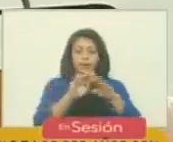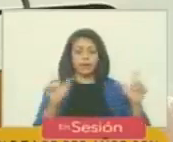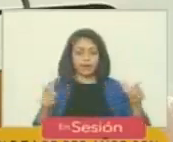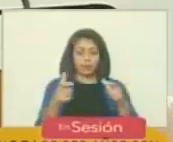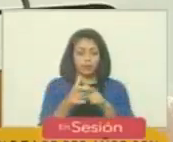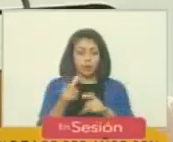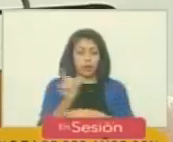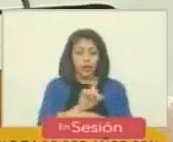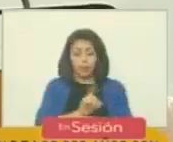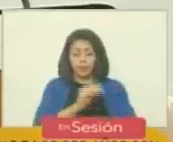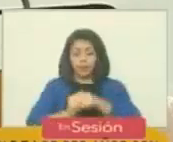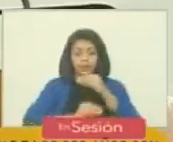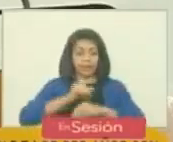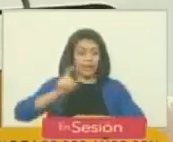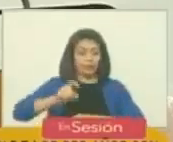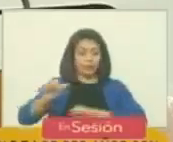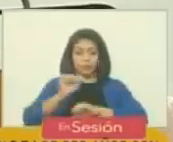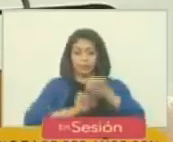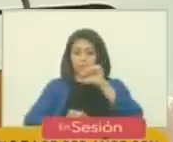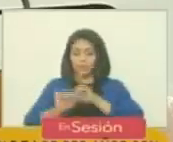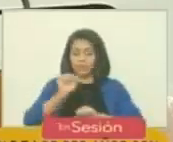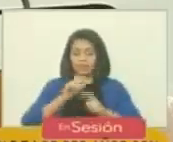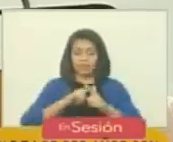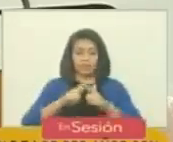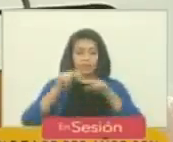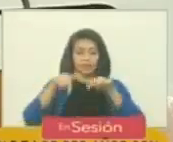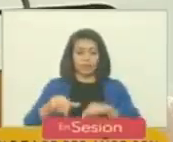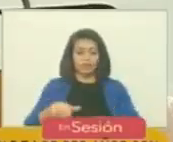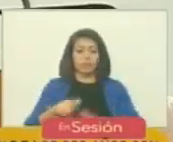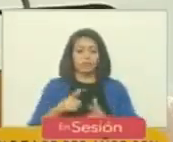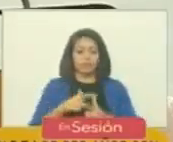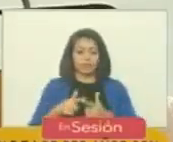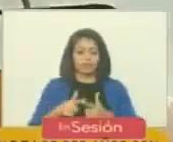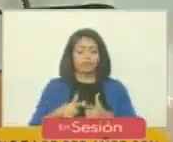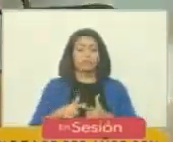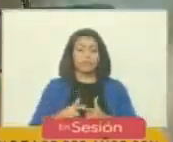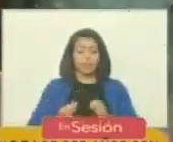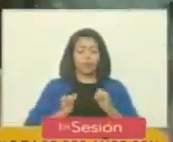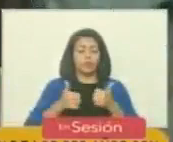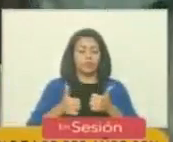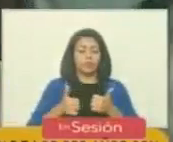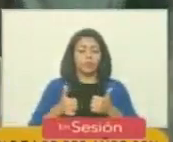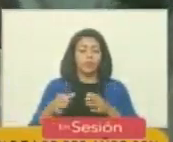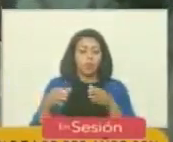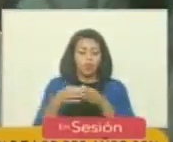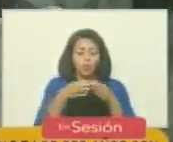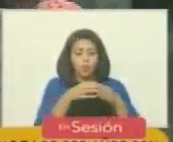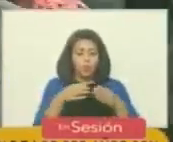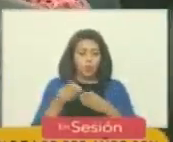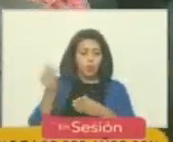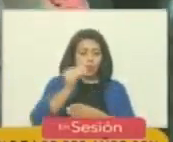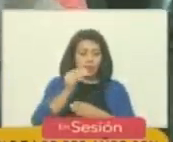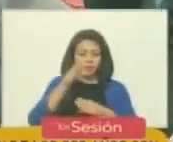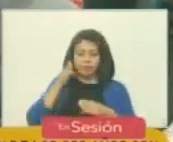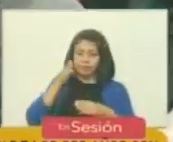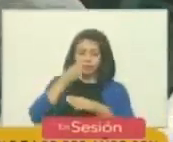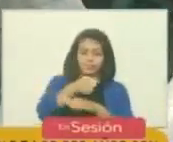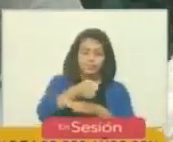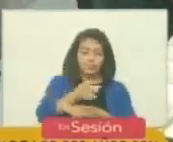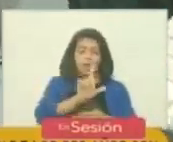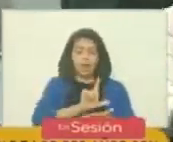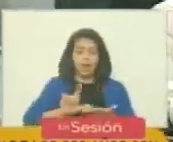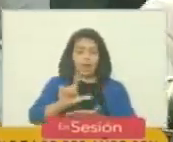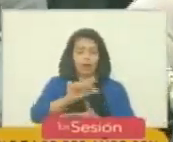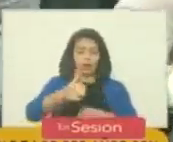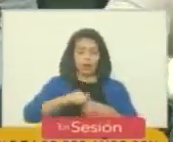necesidad de llevar a cabo acciones ofensivas para ello activar una escuadra que pueda forzar la barra del lago de Maracaibo